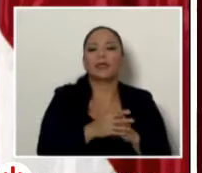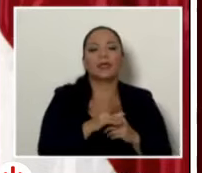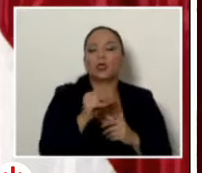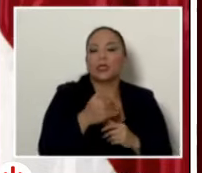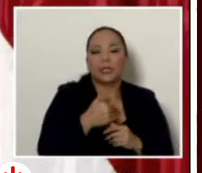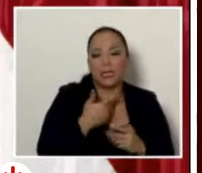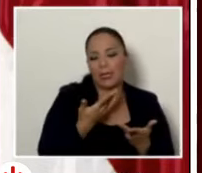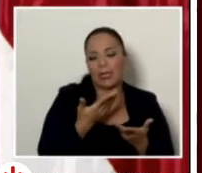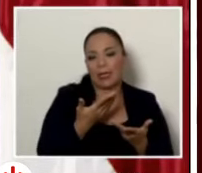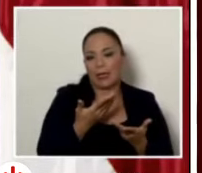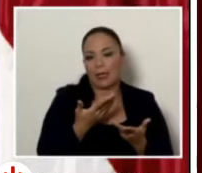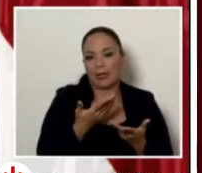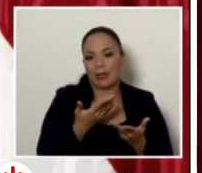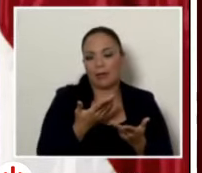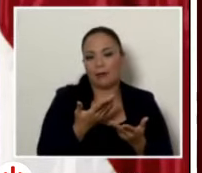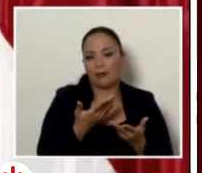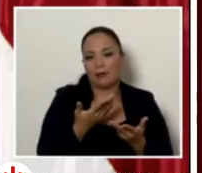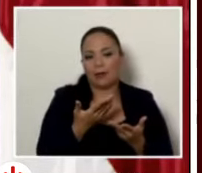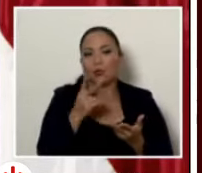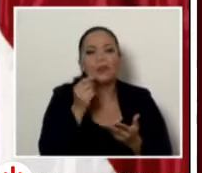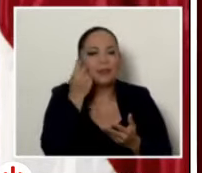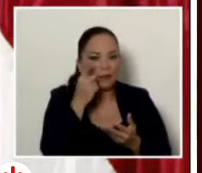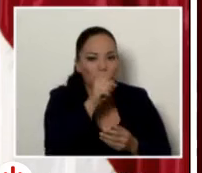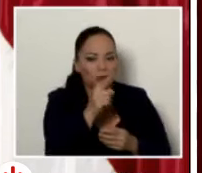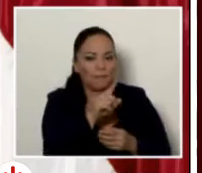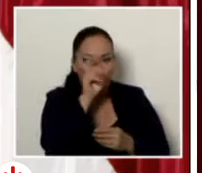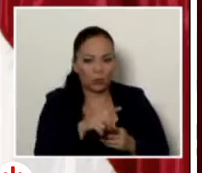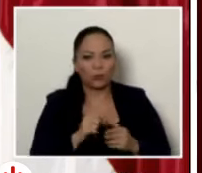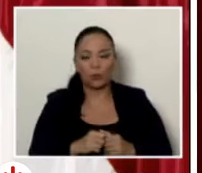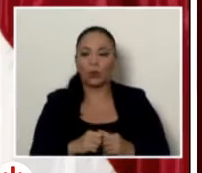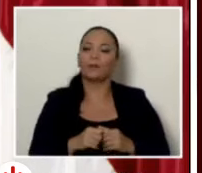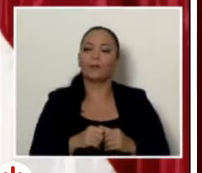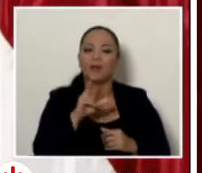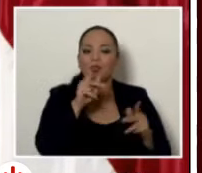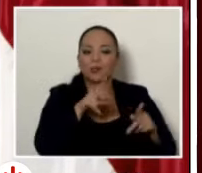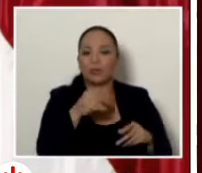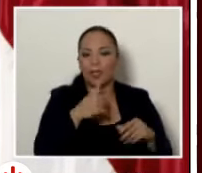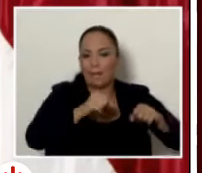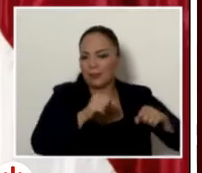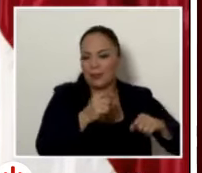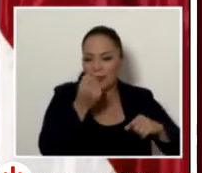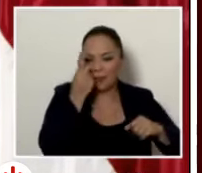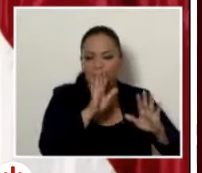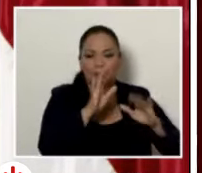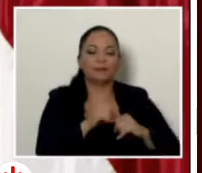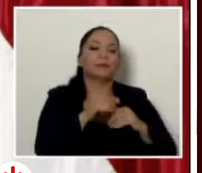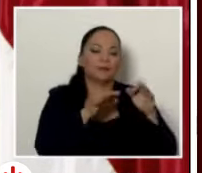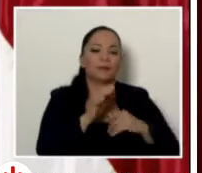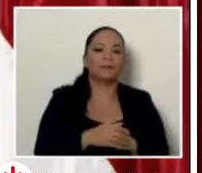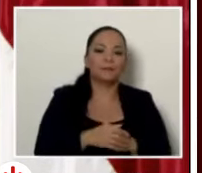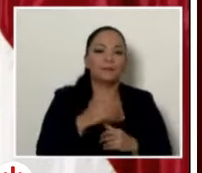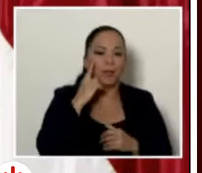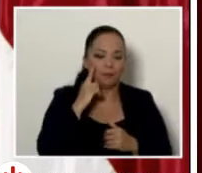banda para entender qué es que está preguntando usted y separarlo de qué es lo que quiere decir para lo segundo tiene su